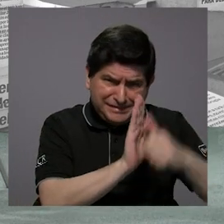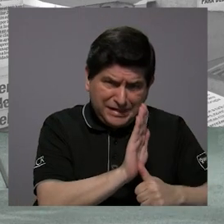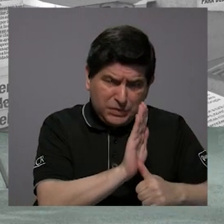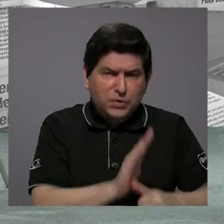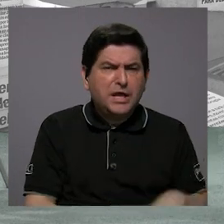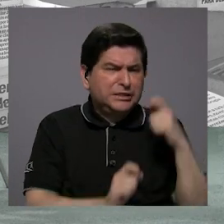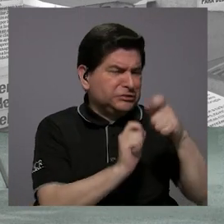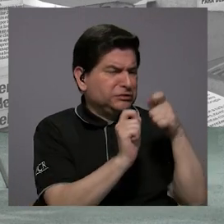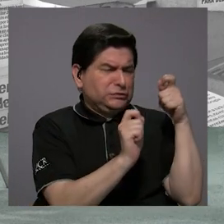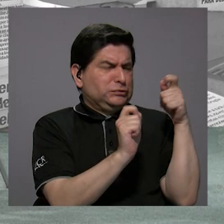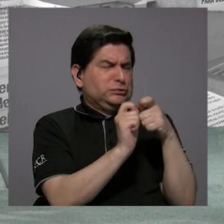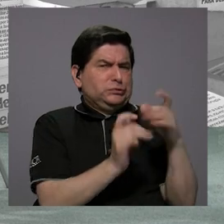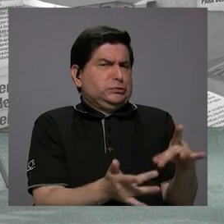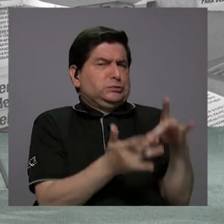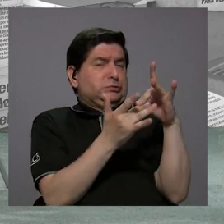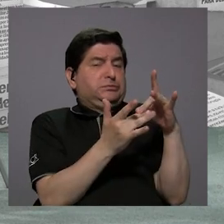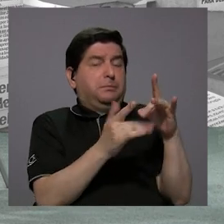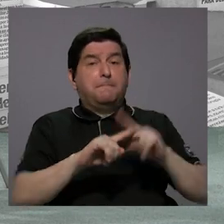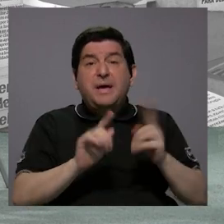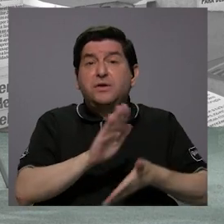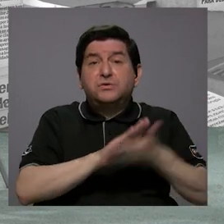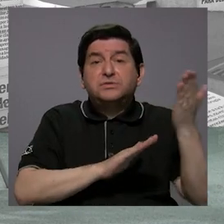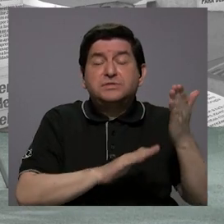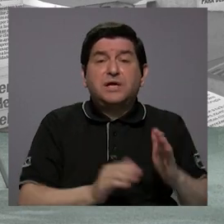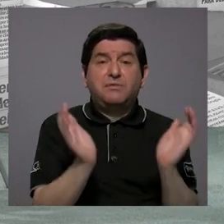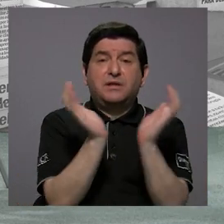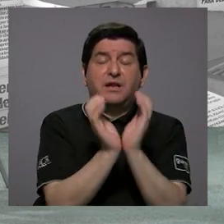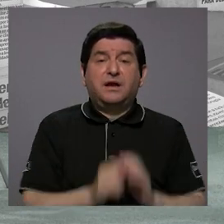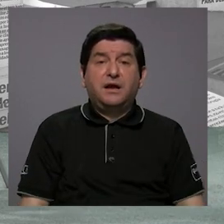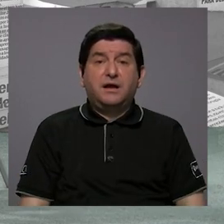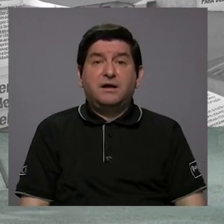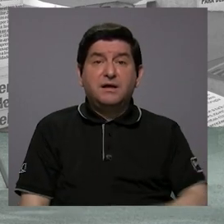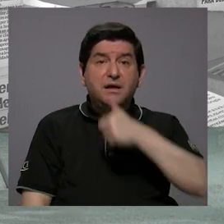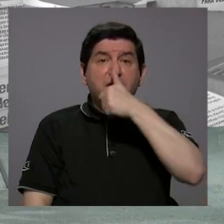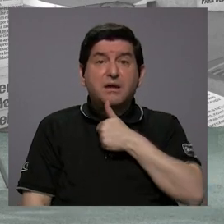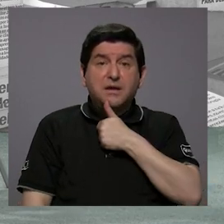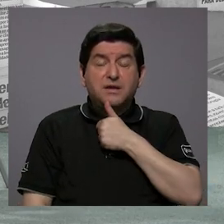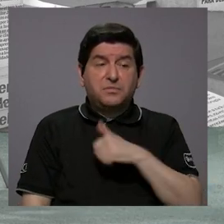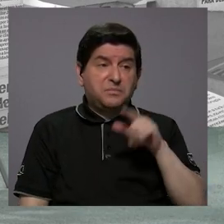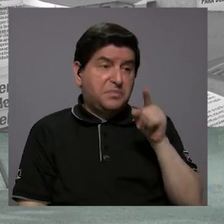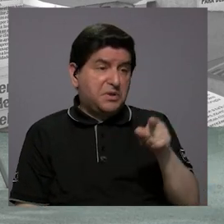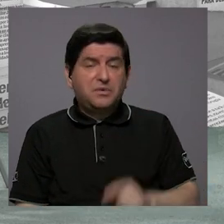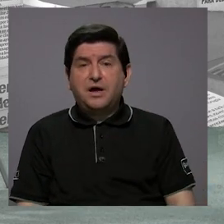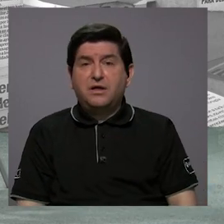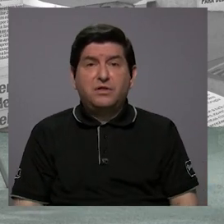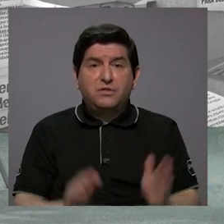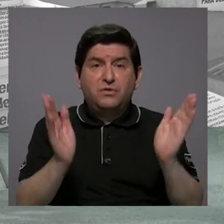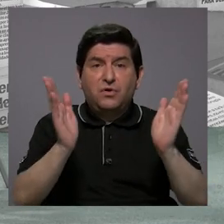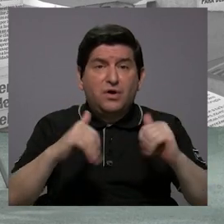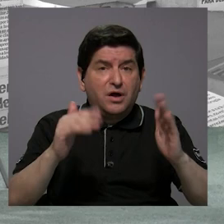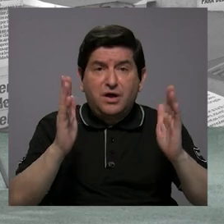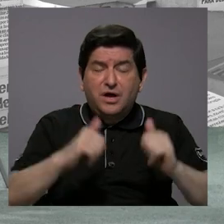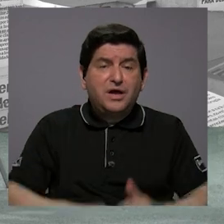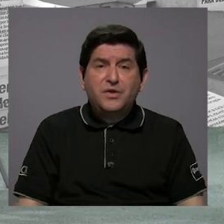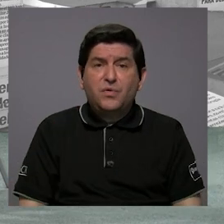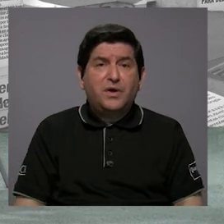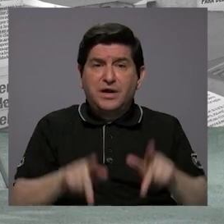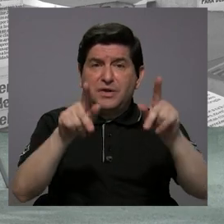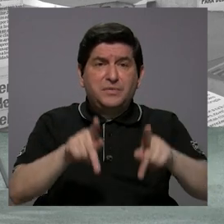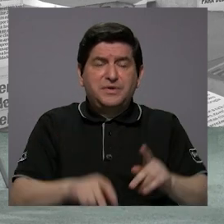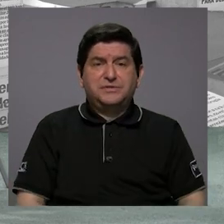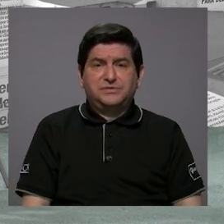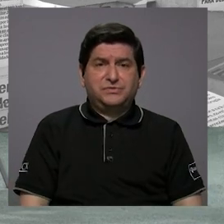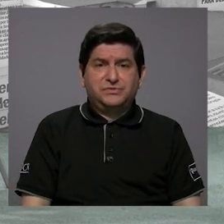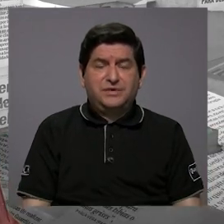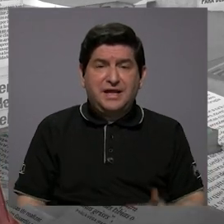para que la gente entienda muy específicas. Se van de la caja y en privado no va a tener ningún residente para formar, sino que los residentes